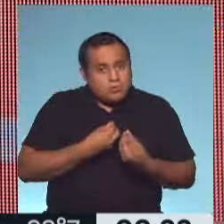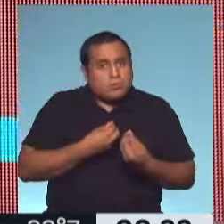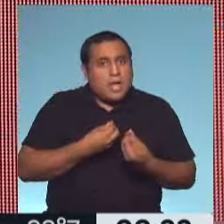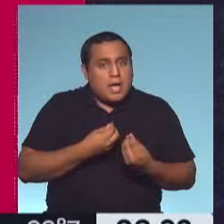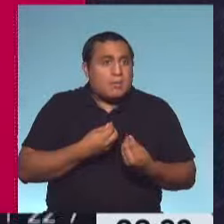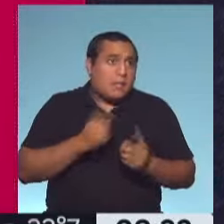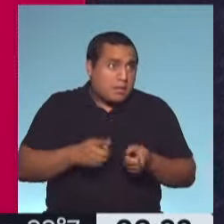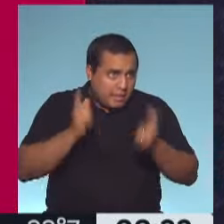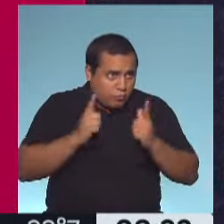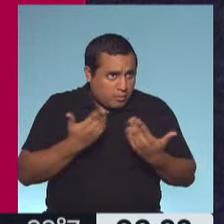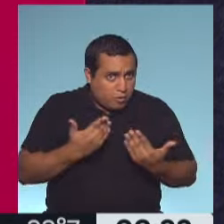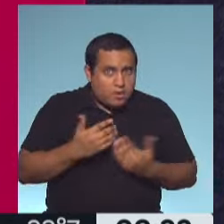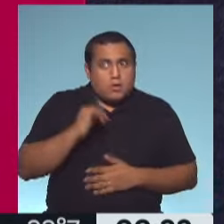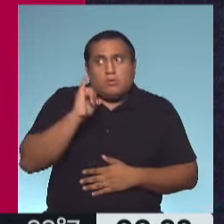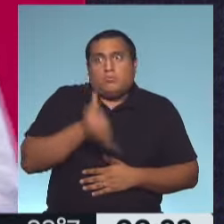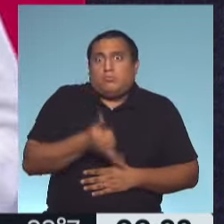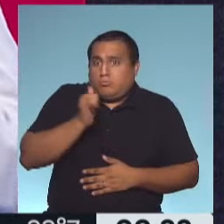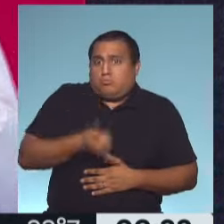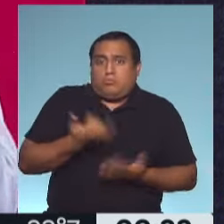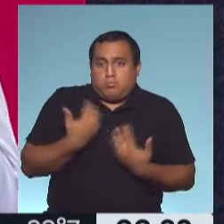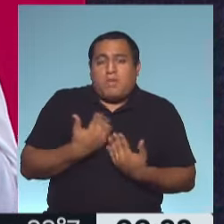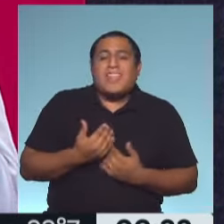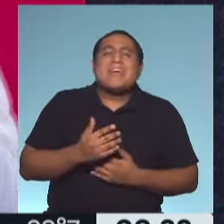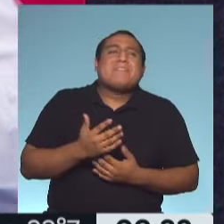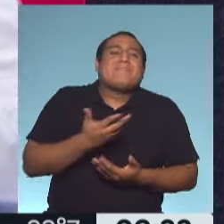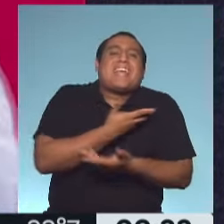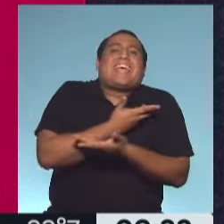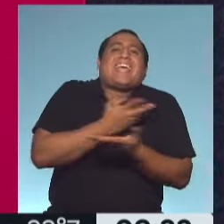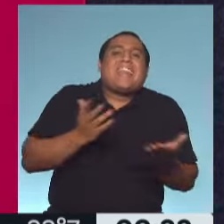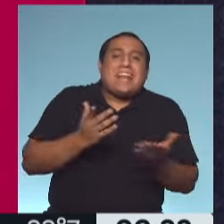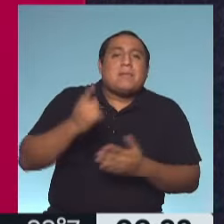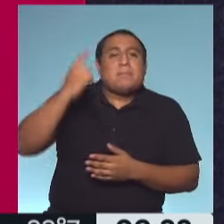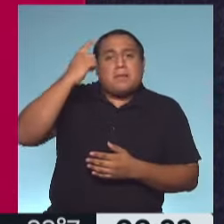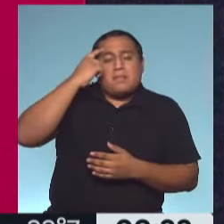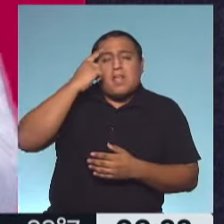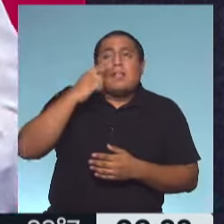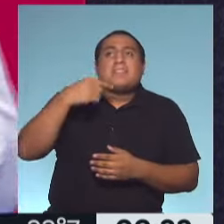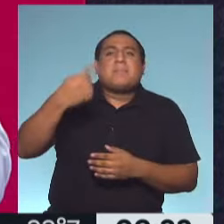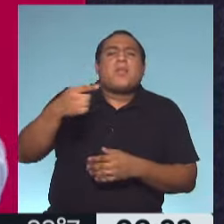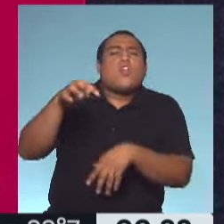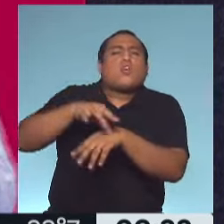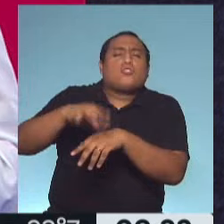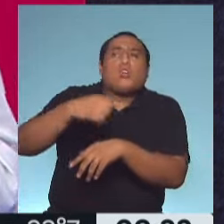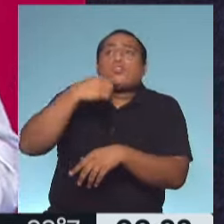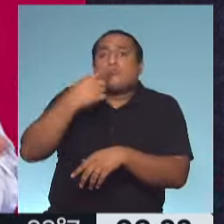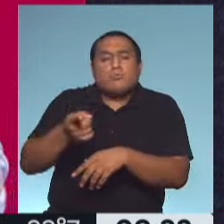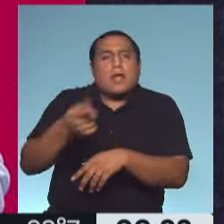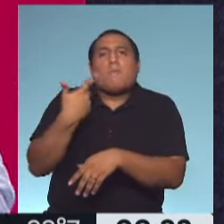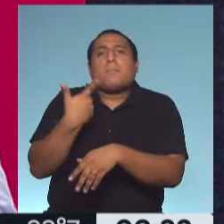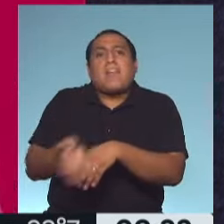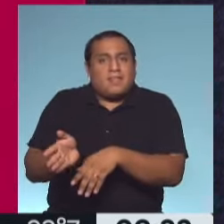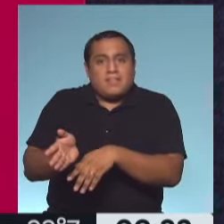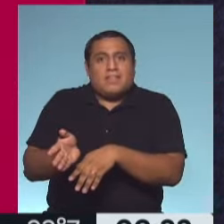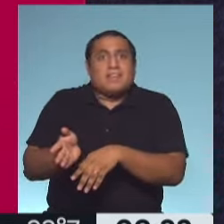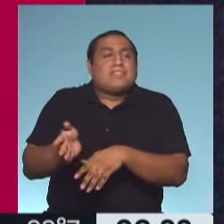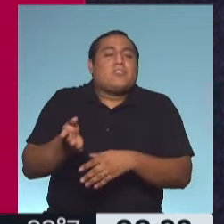¿no? ¿Se puede disfrutar un proceso terapéutico? Sí, claro que sí. Lo que pasa es que, por lo general, hacemos la consulta tardía. Entonces, el primer tiempo no es muy disfrutable.